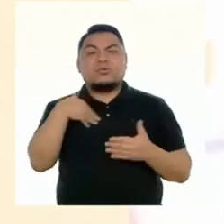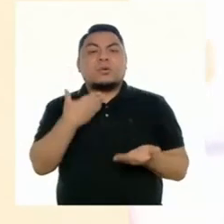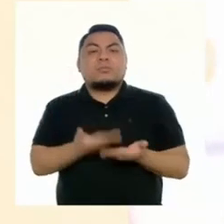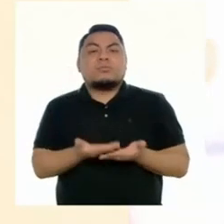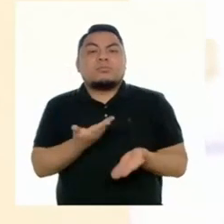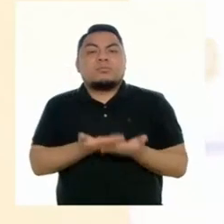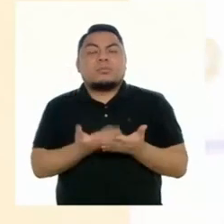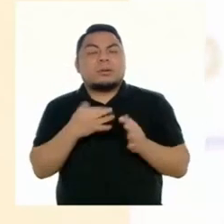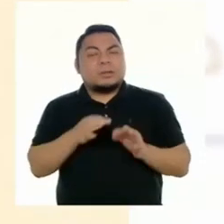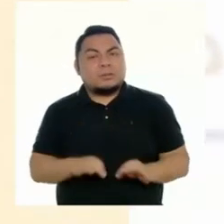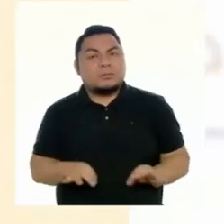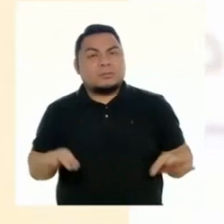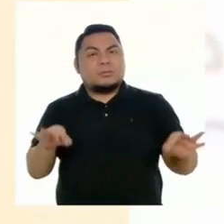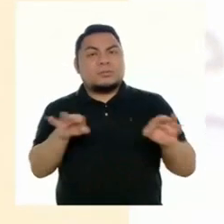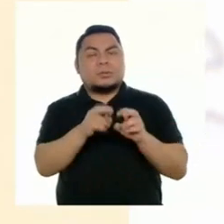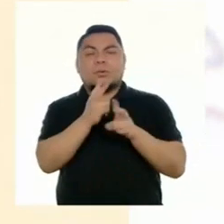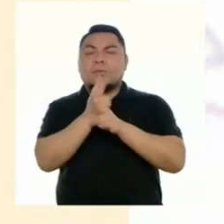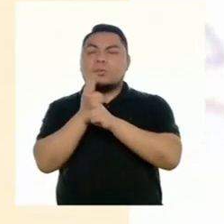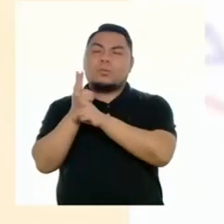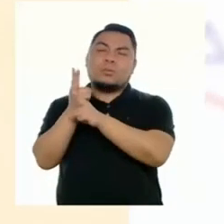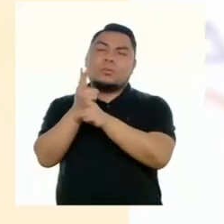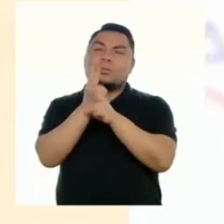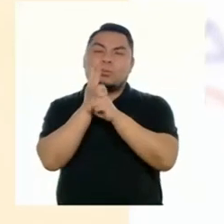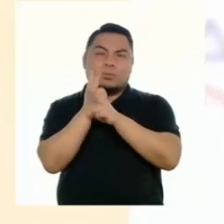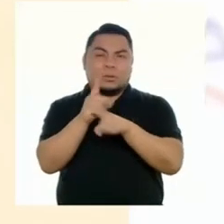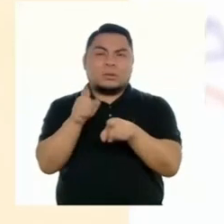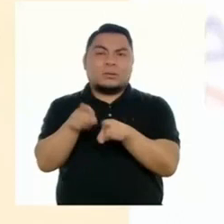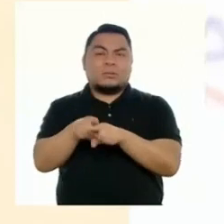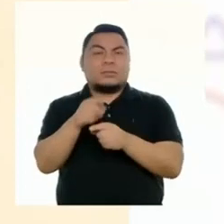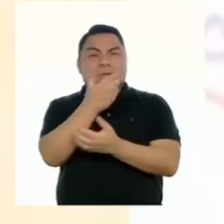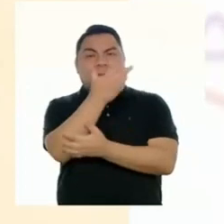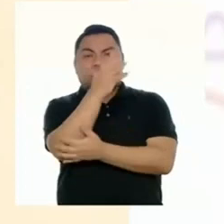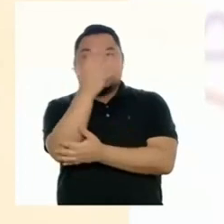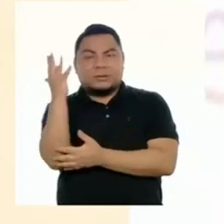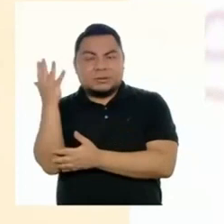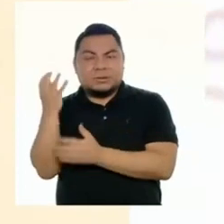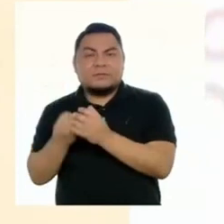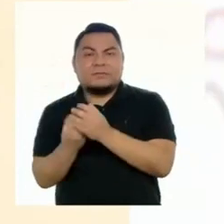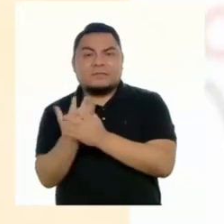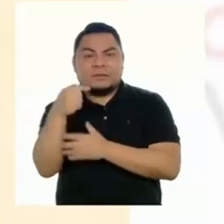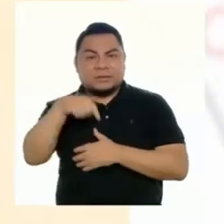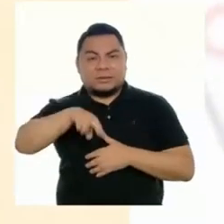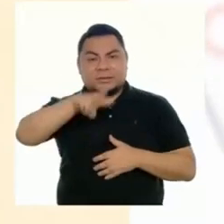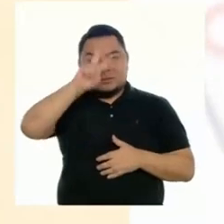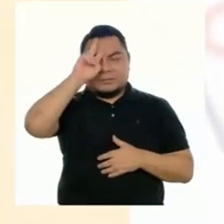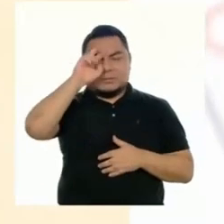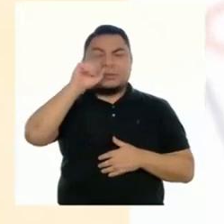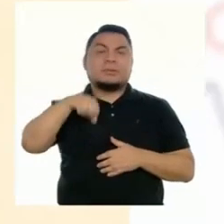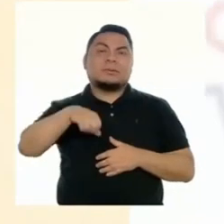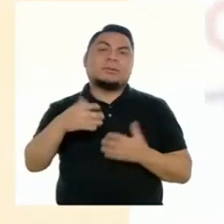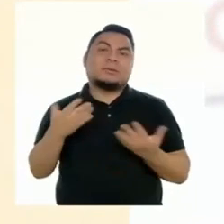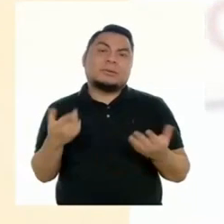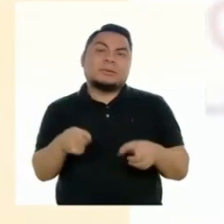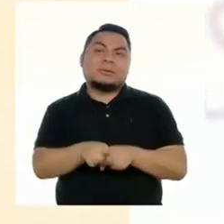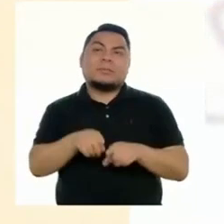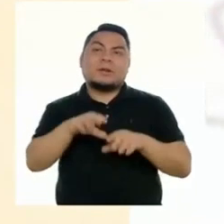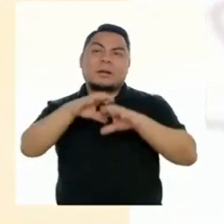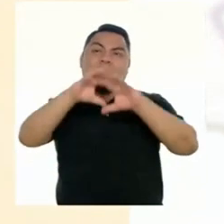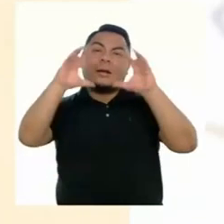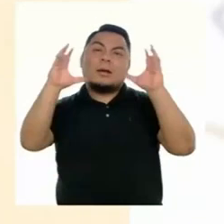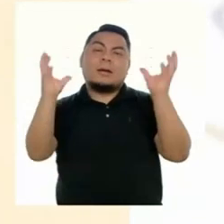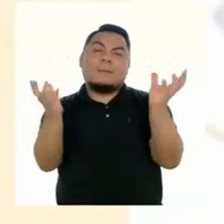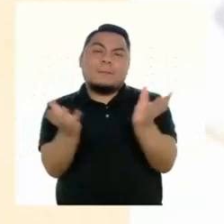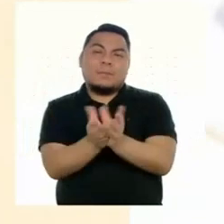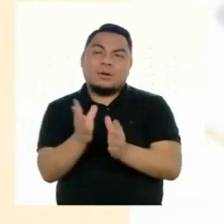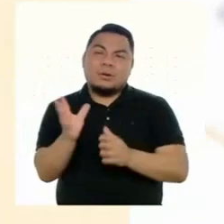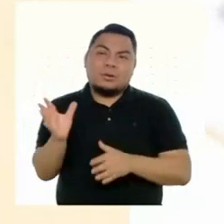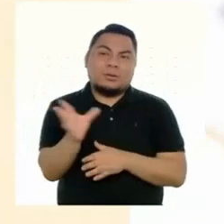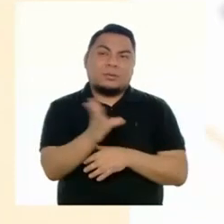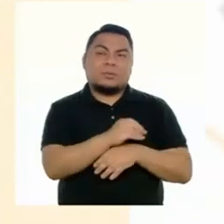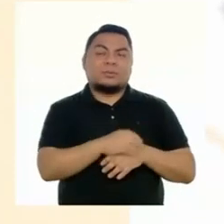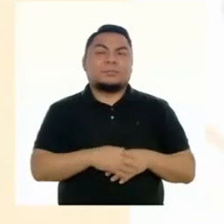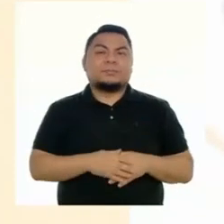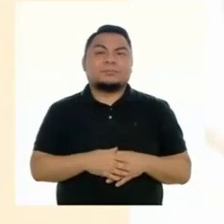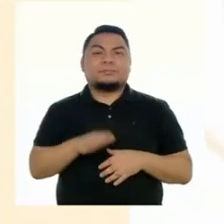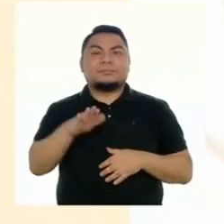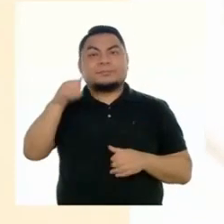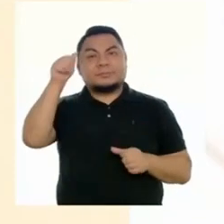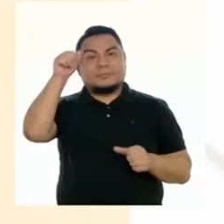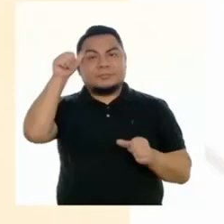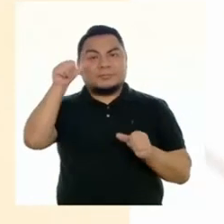sustentar la importancia de conservar y promover la biodiversidad de nuestro país y del planeta Tierra en general.